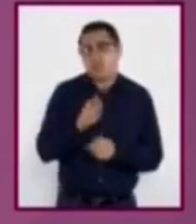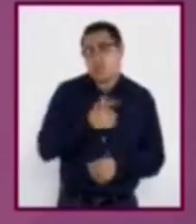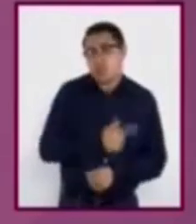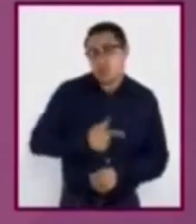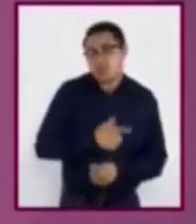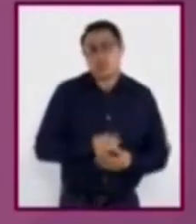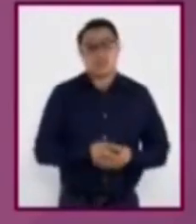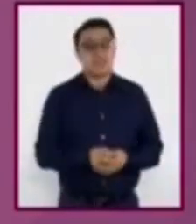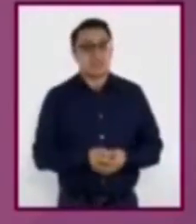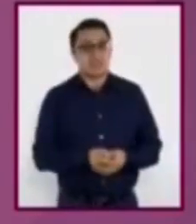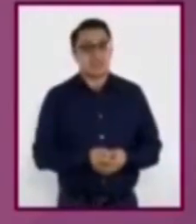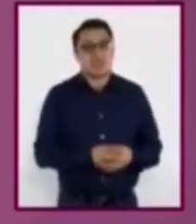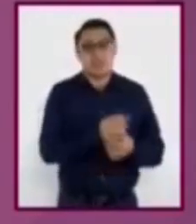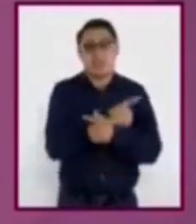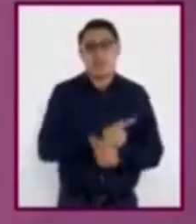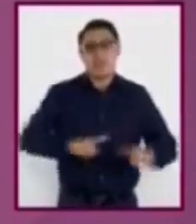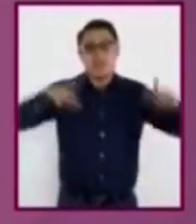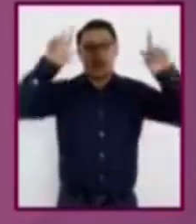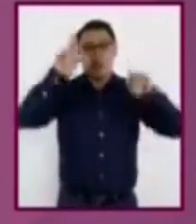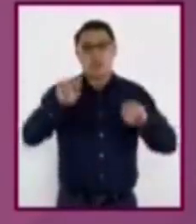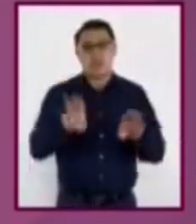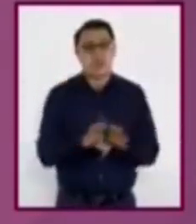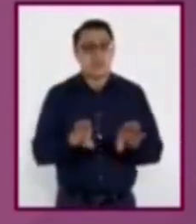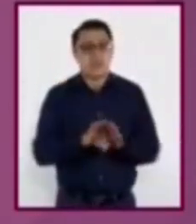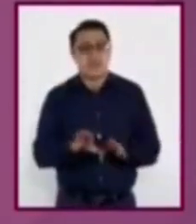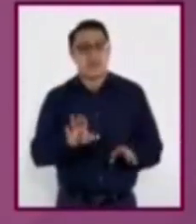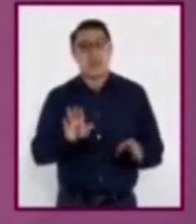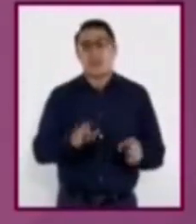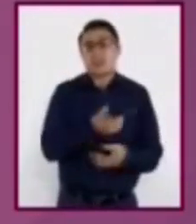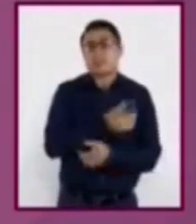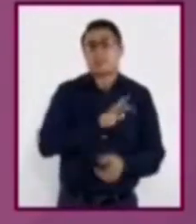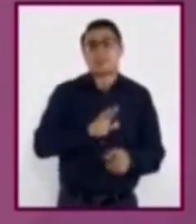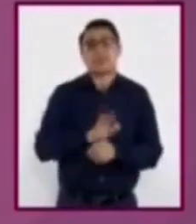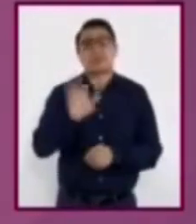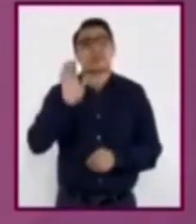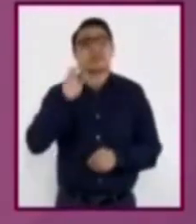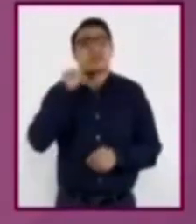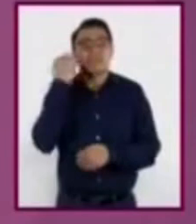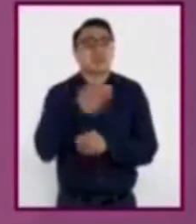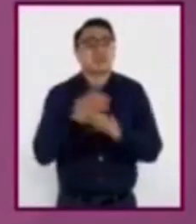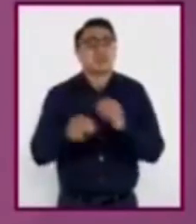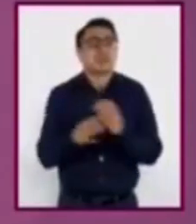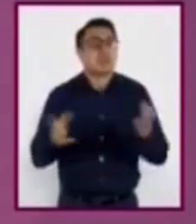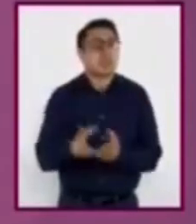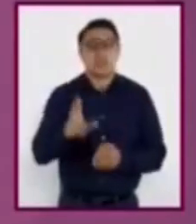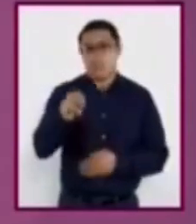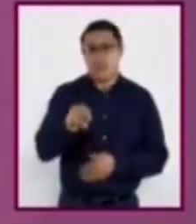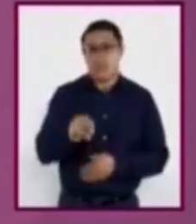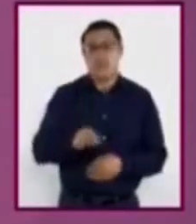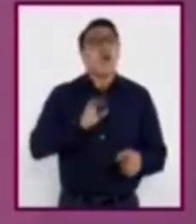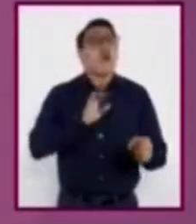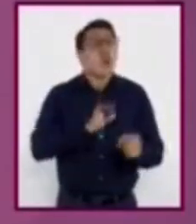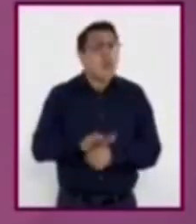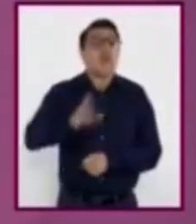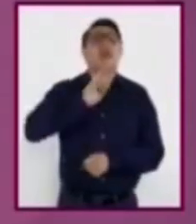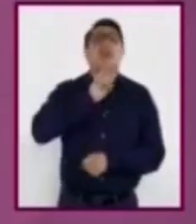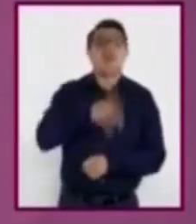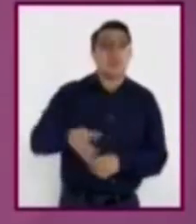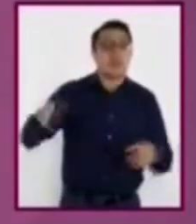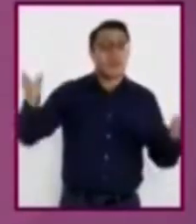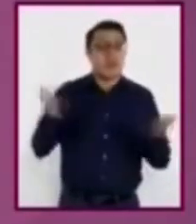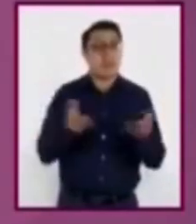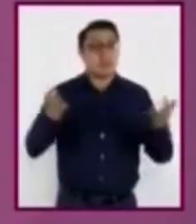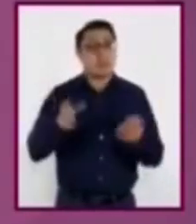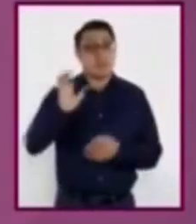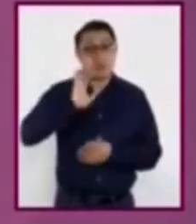Ser libre no es hacer cualquier cosa, más bien es hacer lo que pensamos que es mejor después de reflexionar e